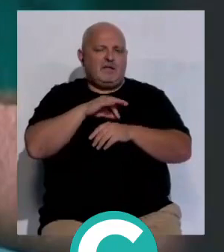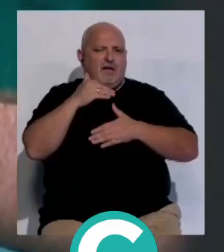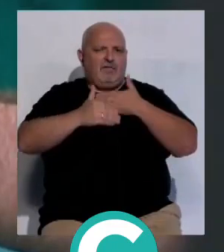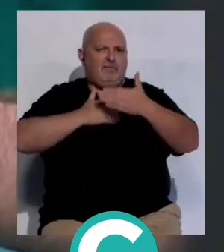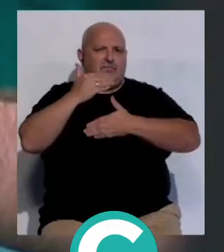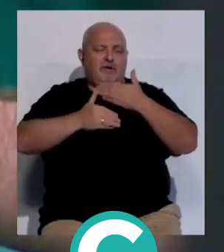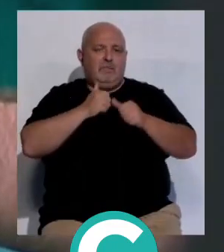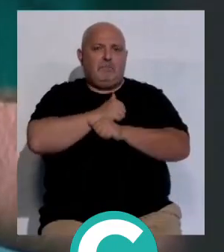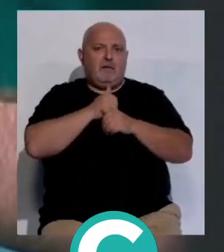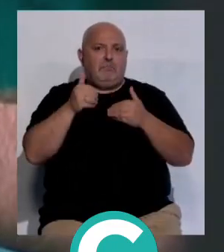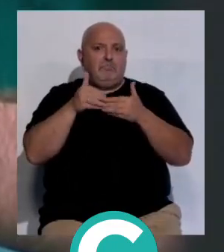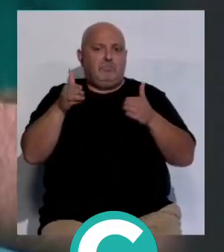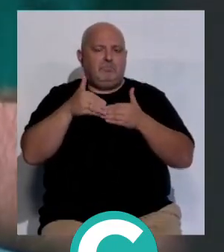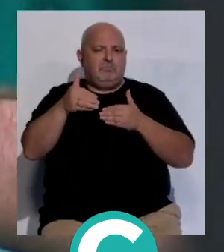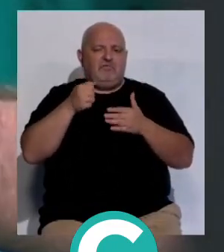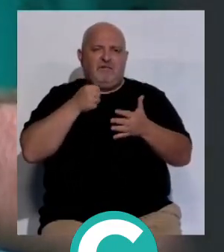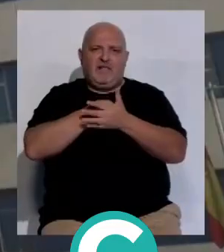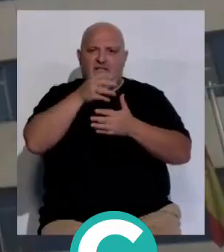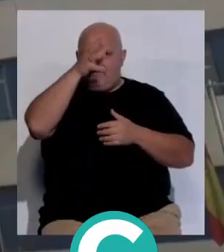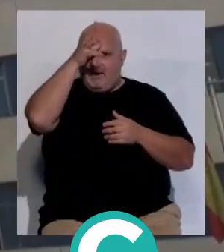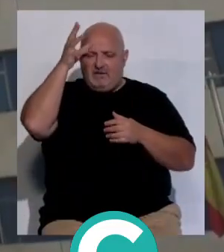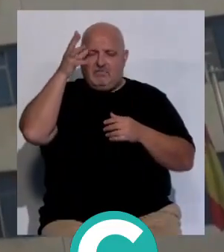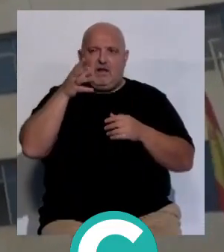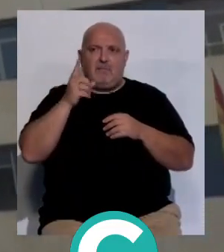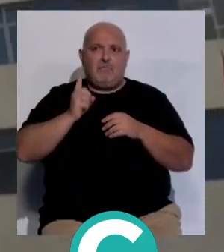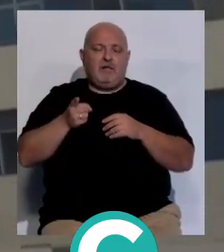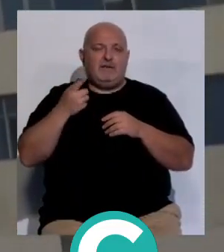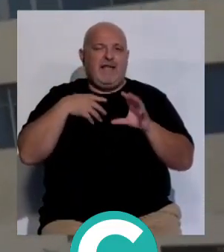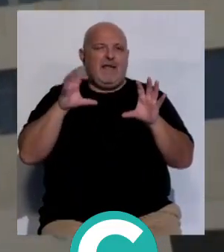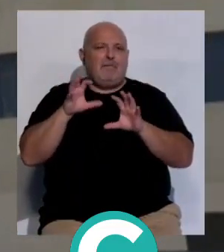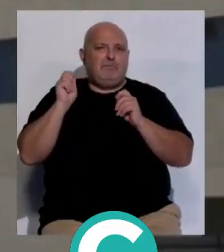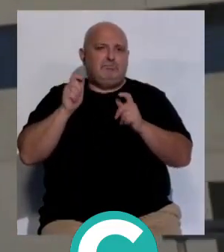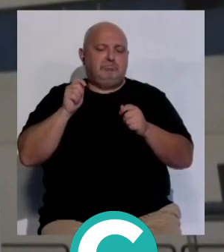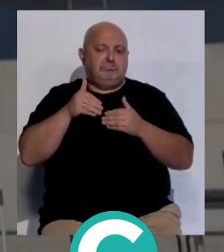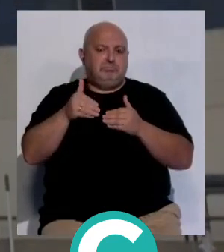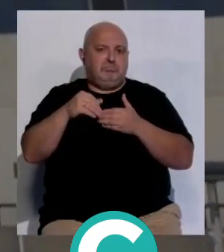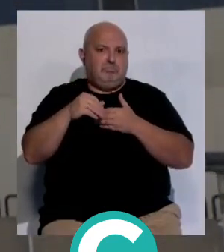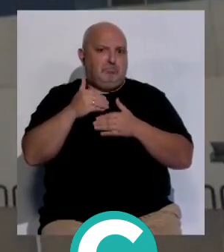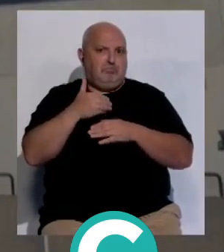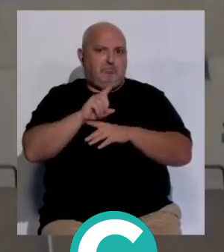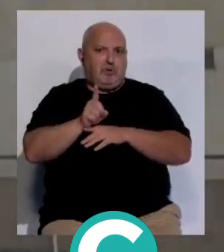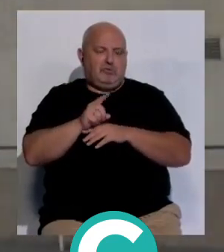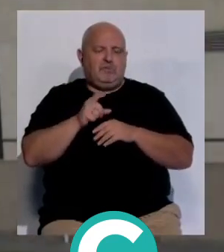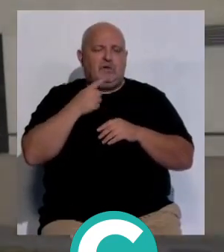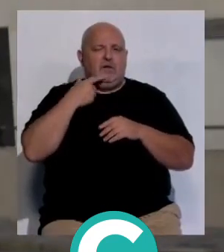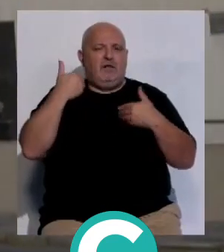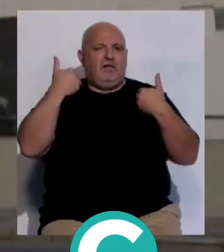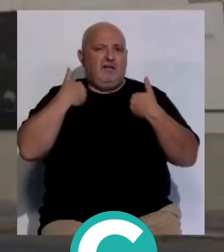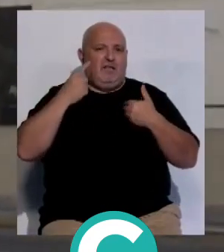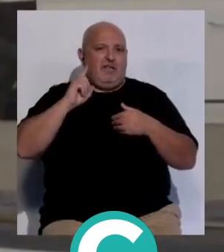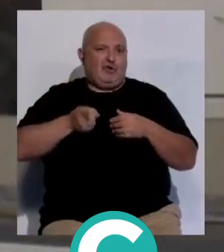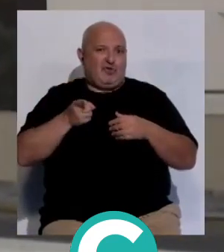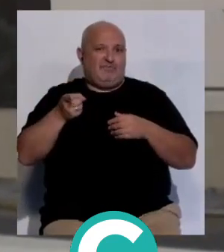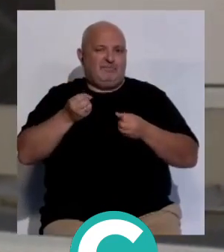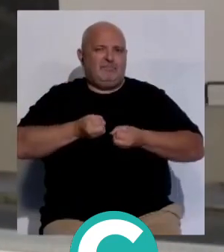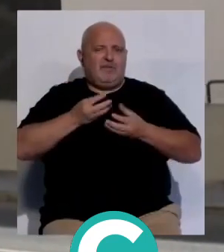avanzadas y que esperan su apertura para finales de verano a expensas de que el equipamiento llegue en fecha así lo ha subrayado el responsable del centro